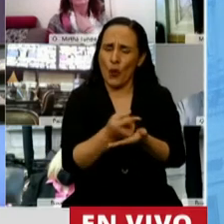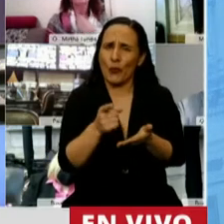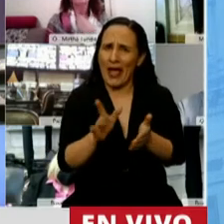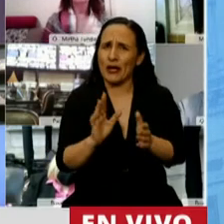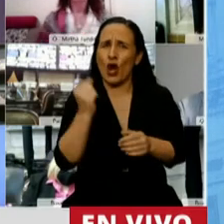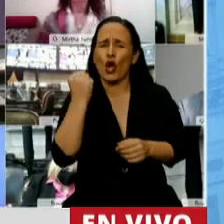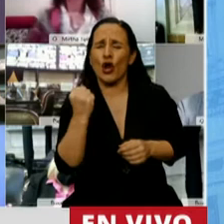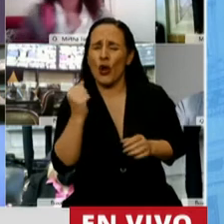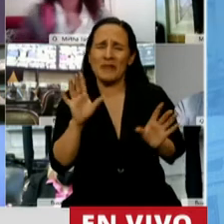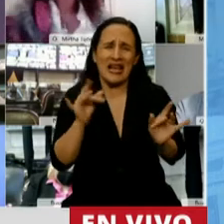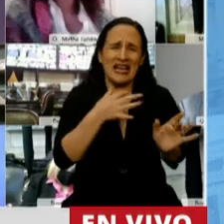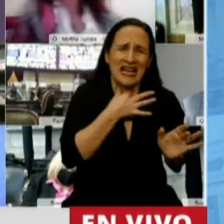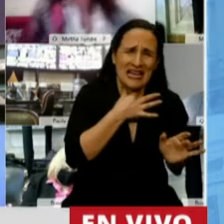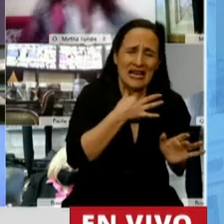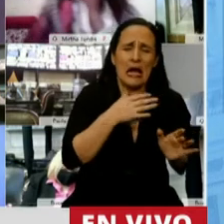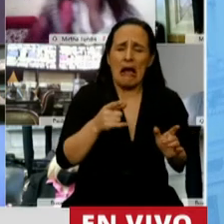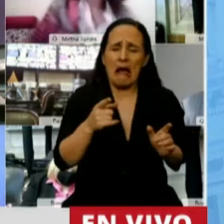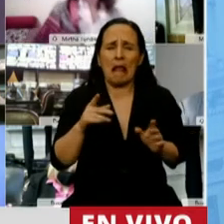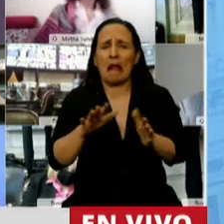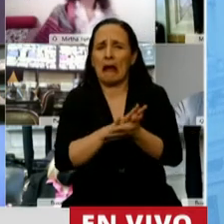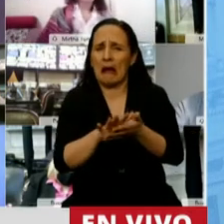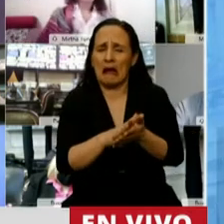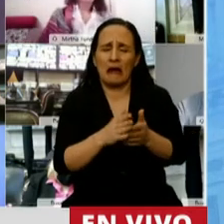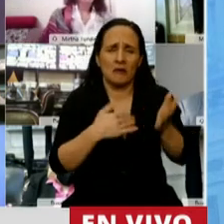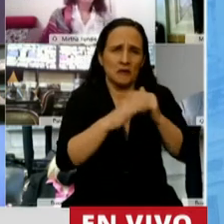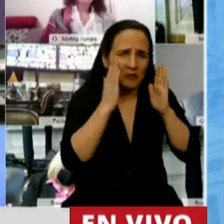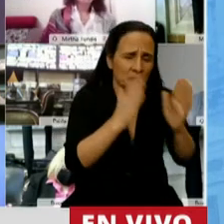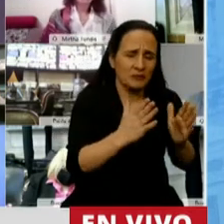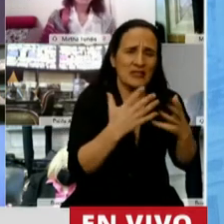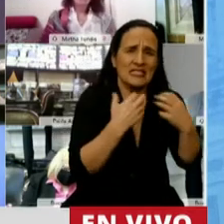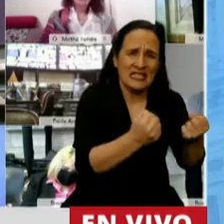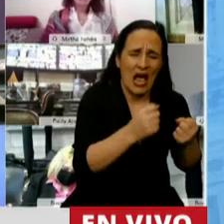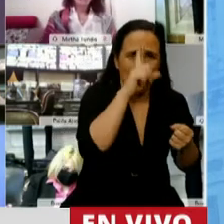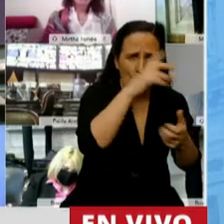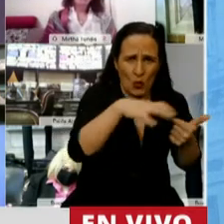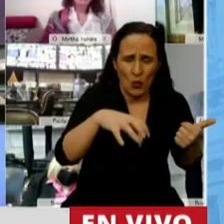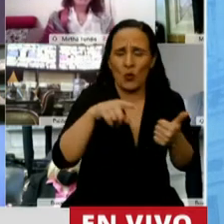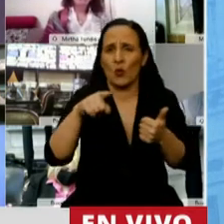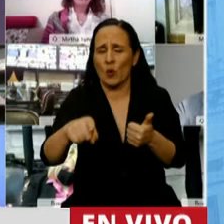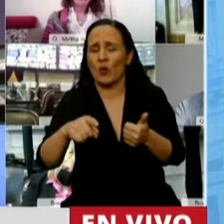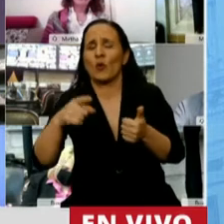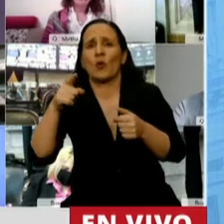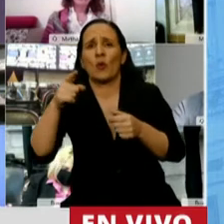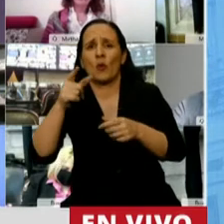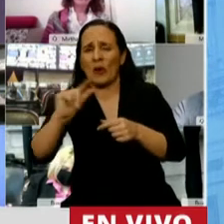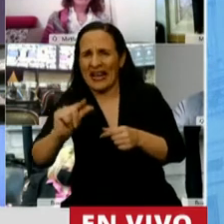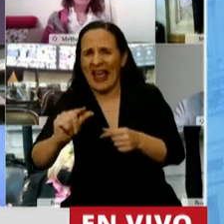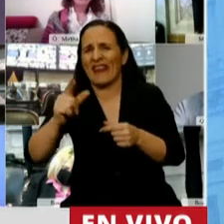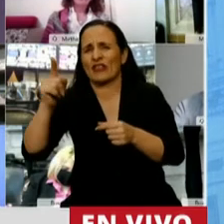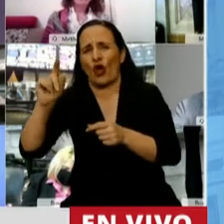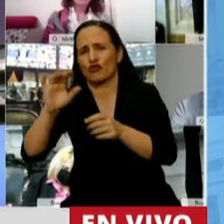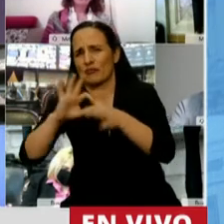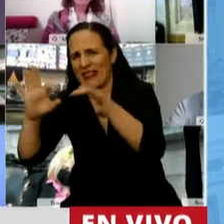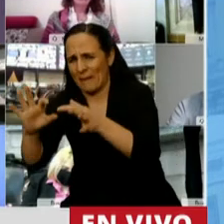tuvo que salir en forma inmediata a rescatar la salud, a rescatar las pymes, el crédito, los monotributistas, los autónomos,